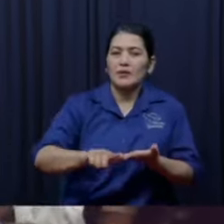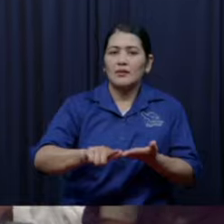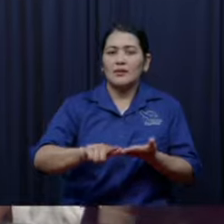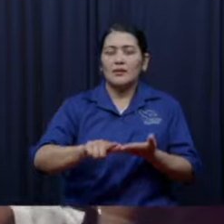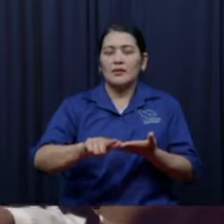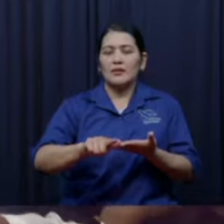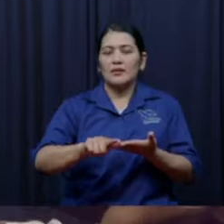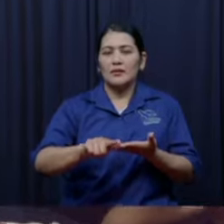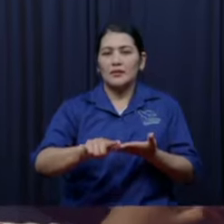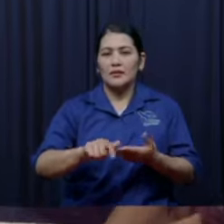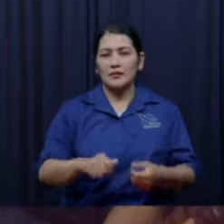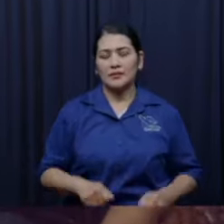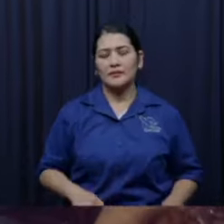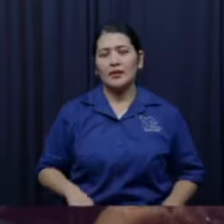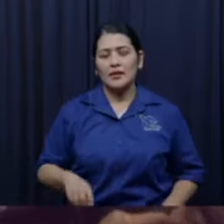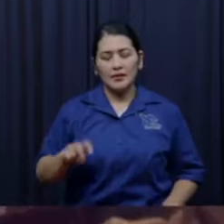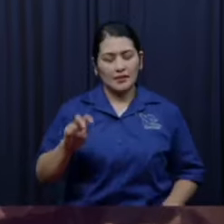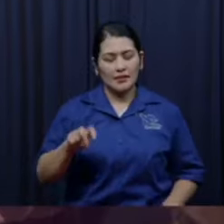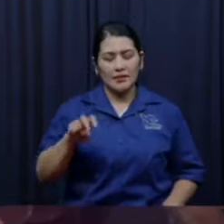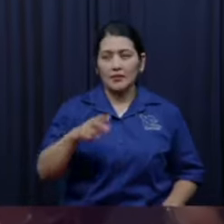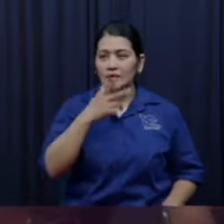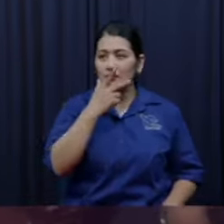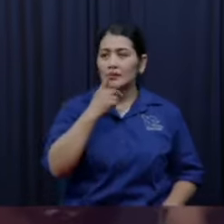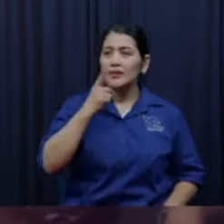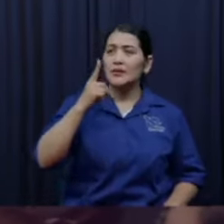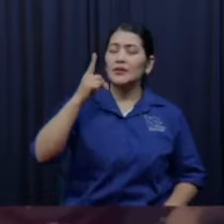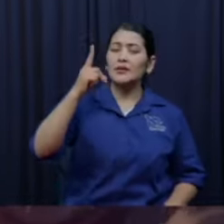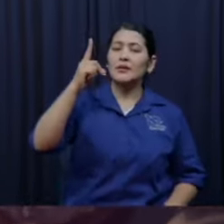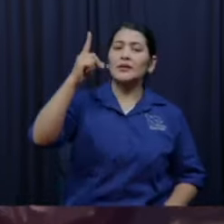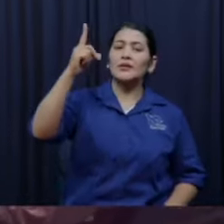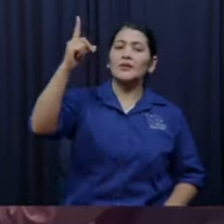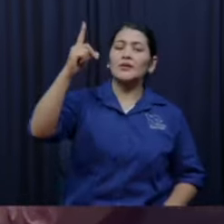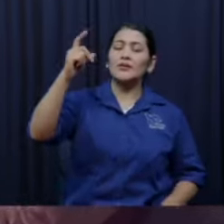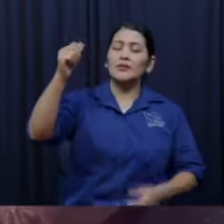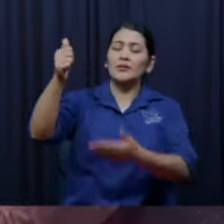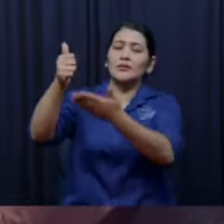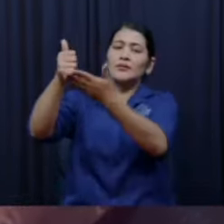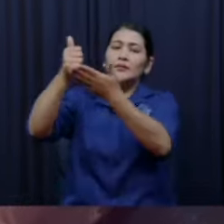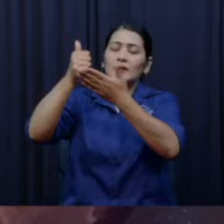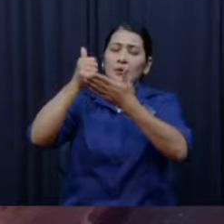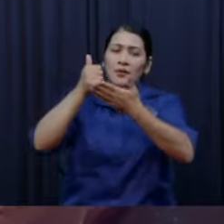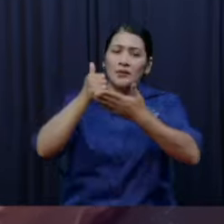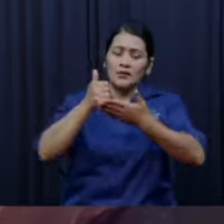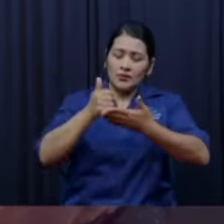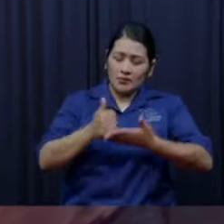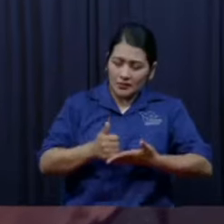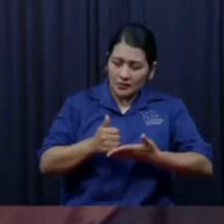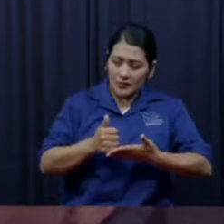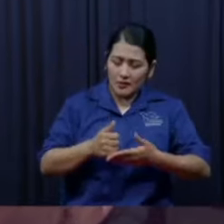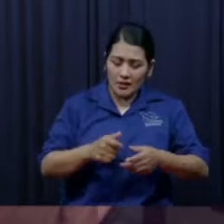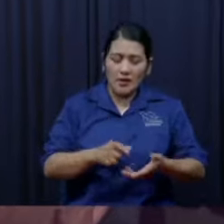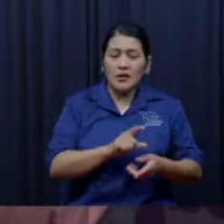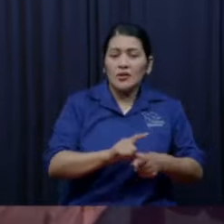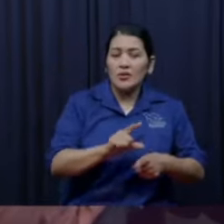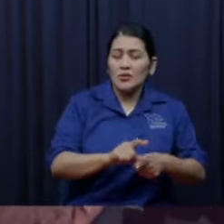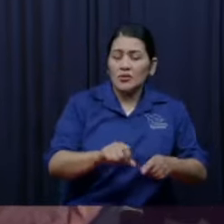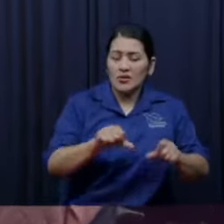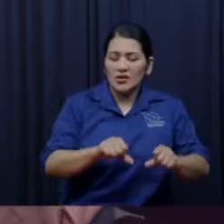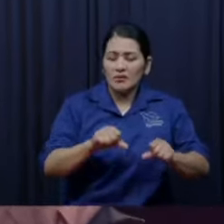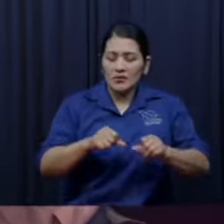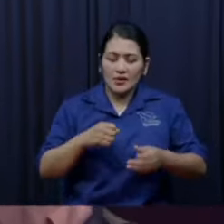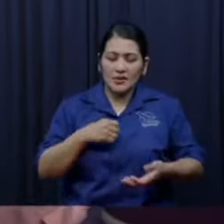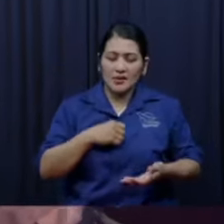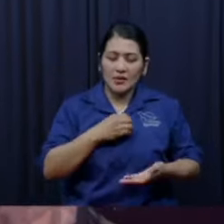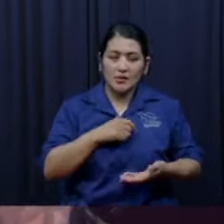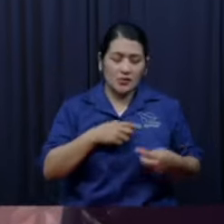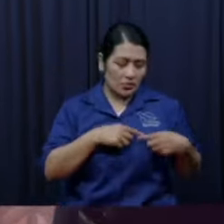de mí, sino de personajes con mayor altura espiritual que usted y que la mía, como el apóstol Pablo que dijo que él